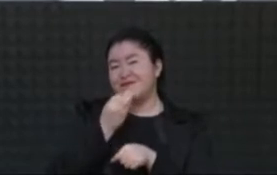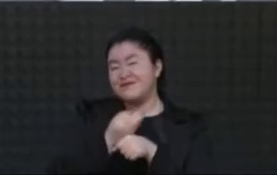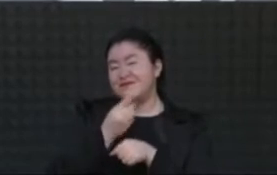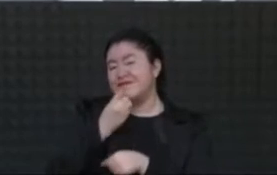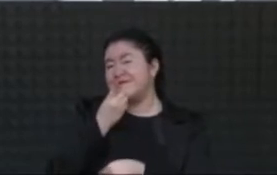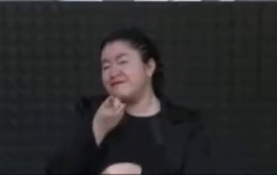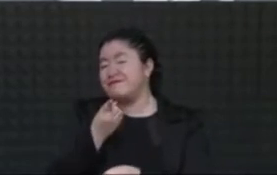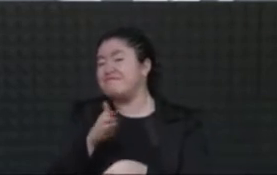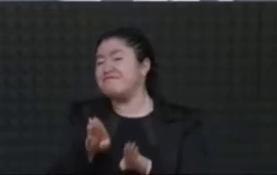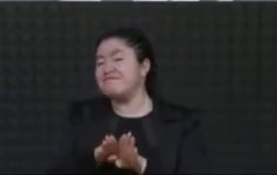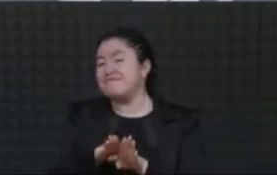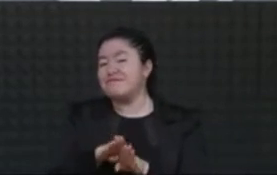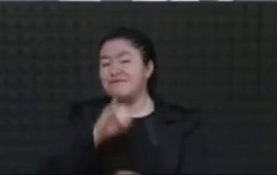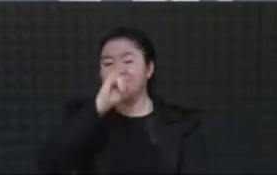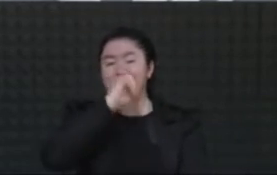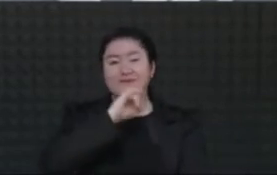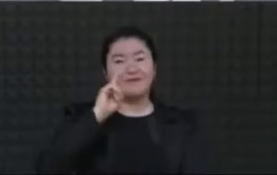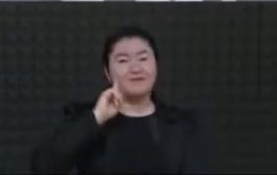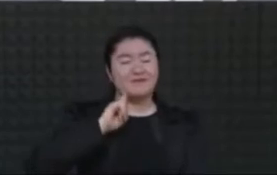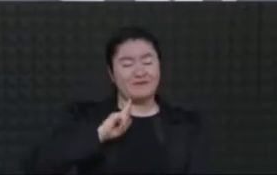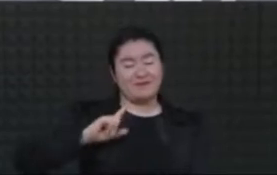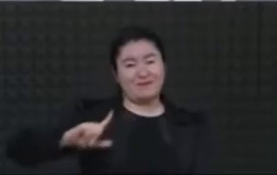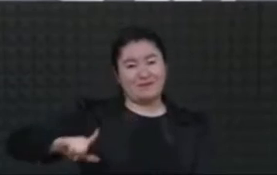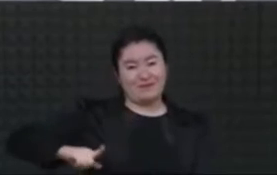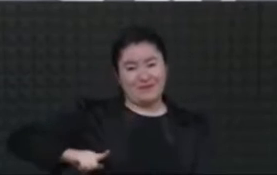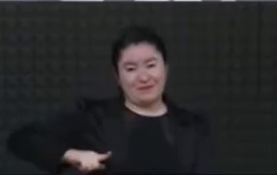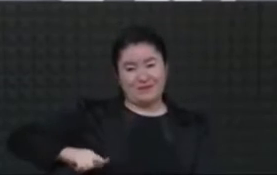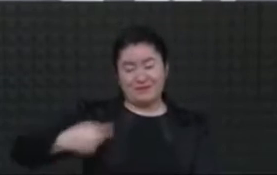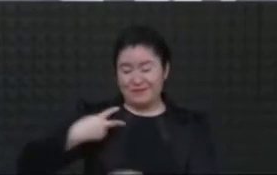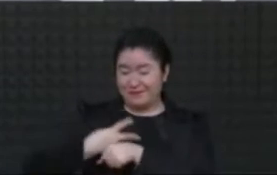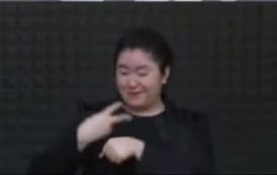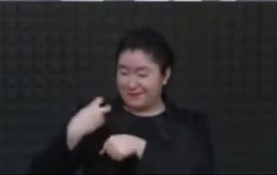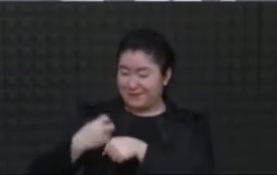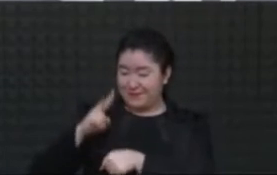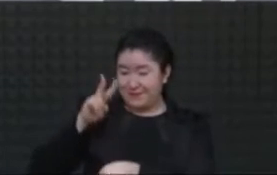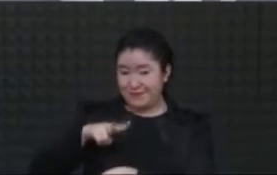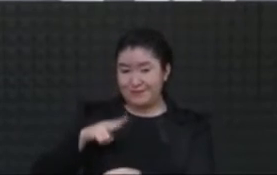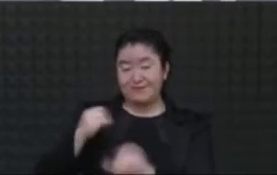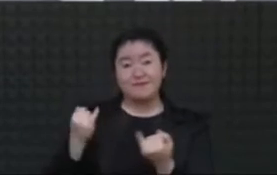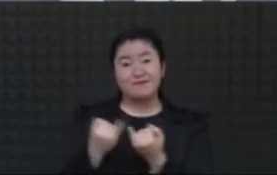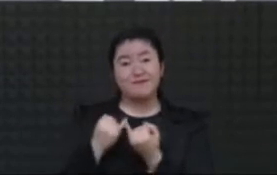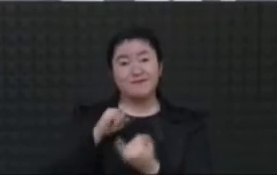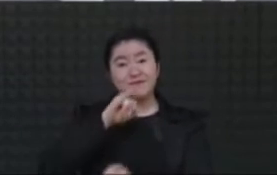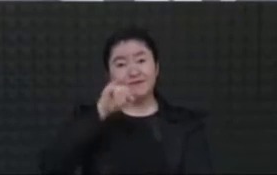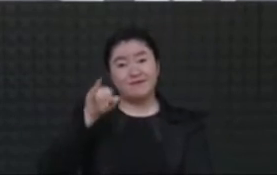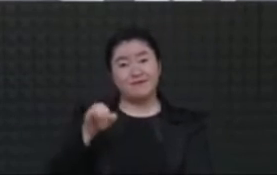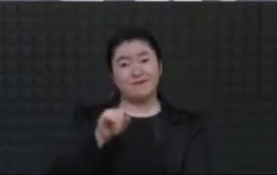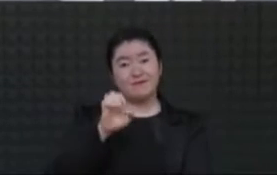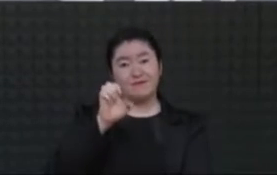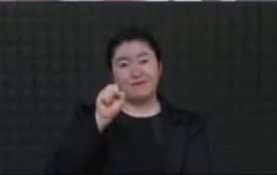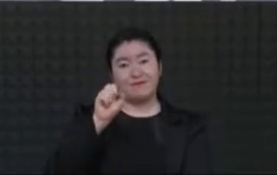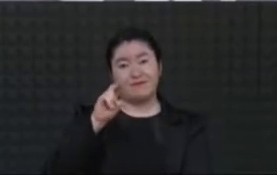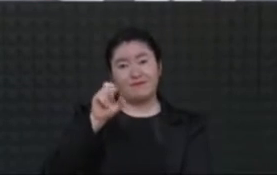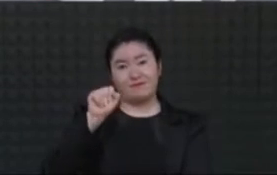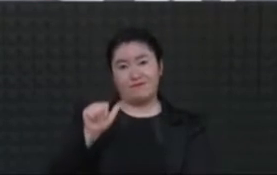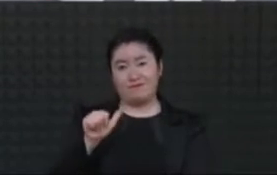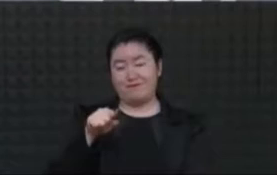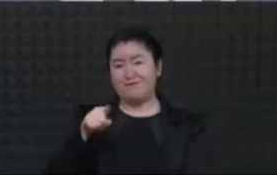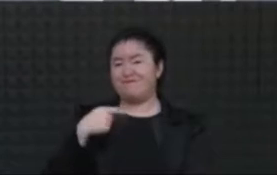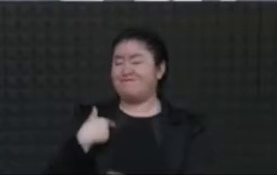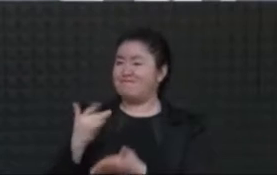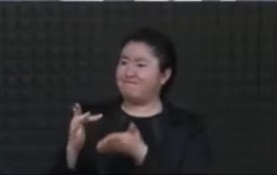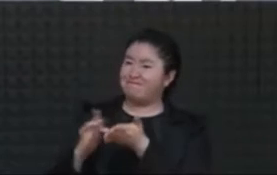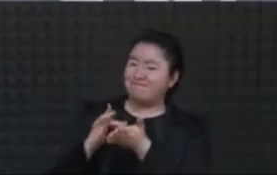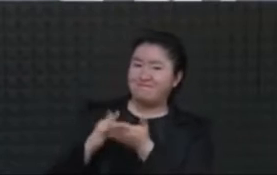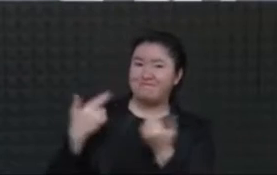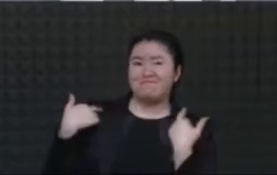maravillosa de la que me hace parte, a Jesúsa, como mi compañera y mi maestra, le agradezco esta invitación y a cada uno de